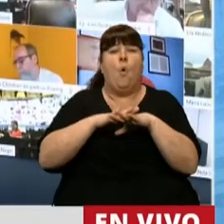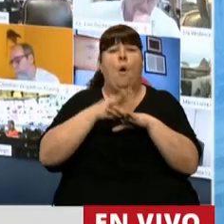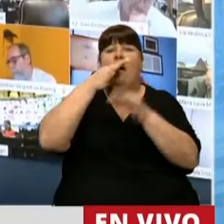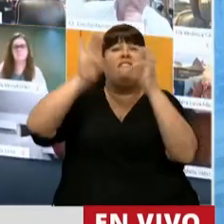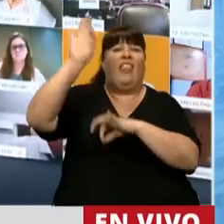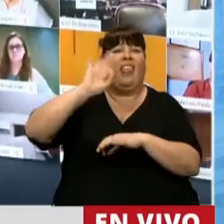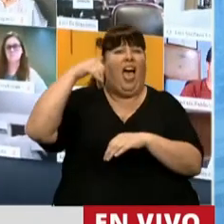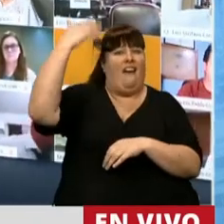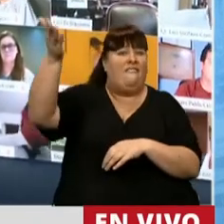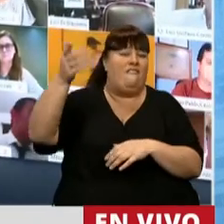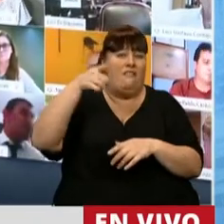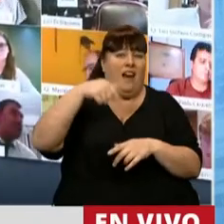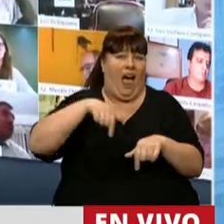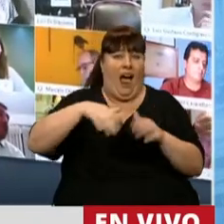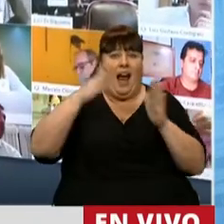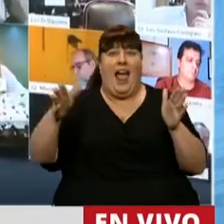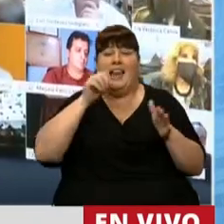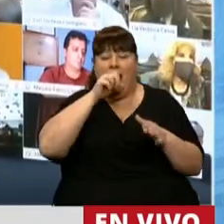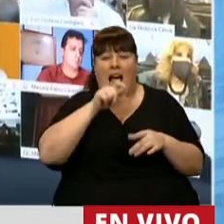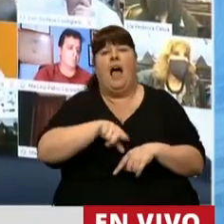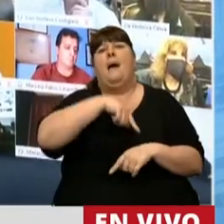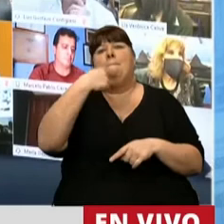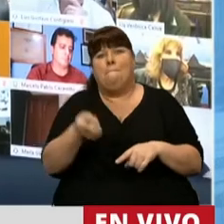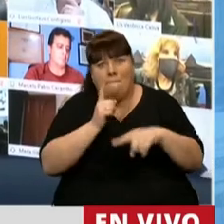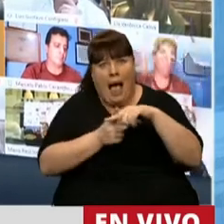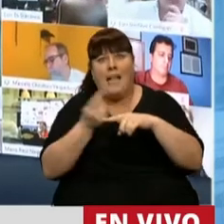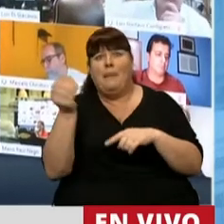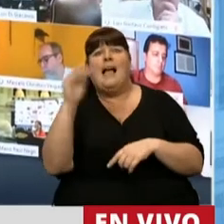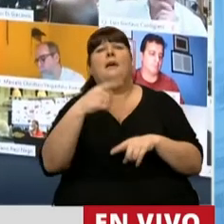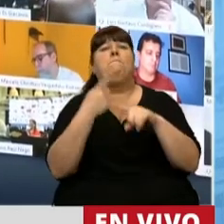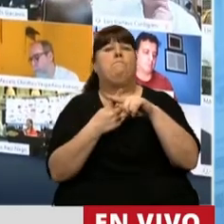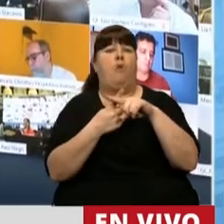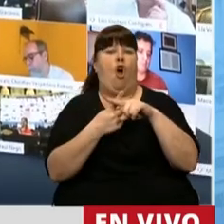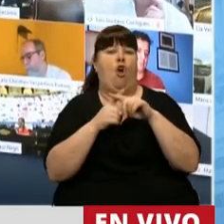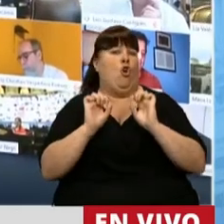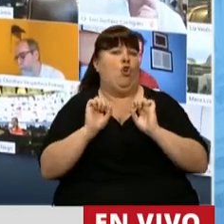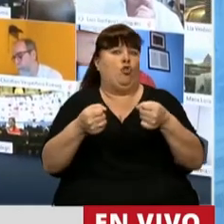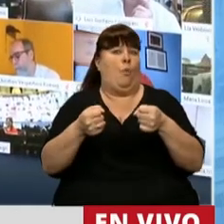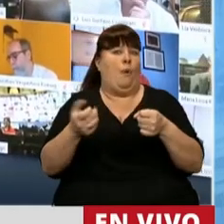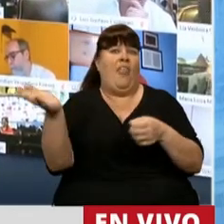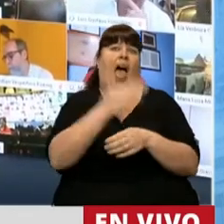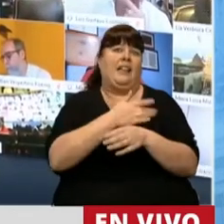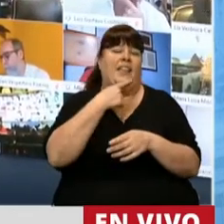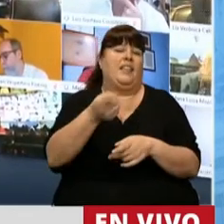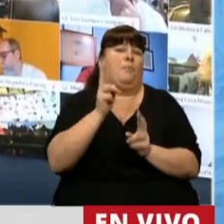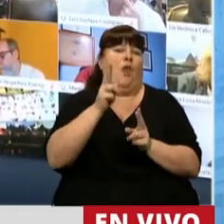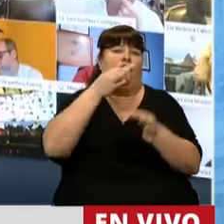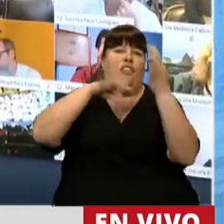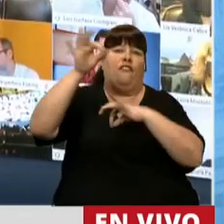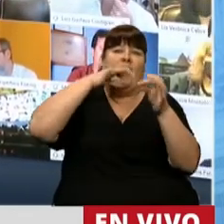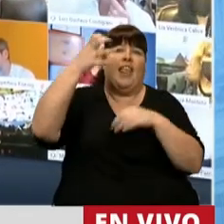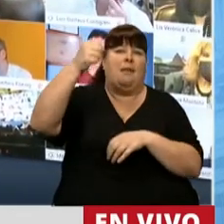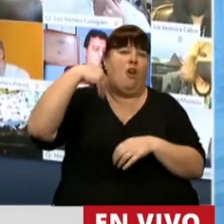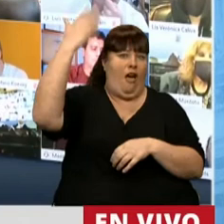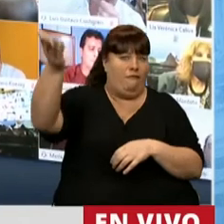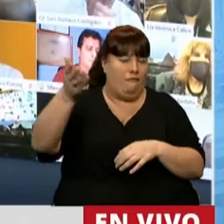exportación que estamos teniendo de naranjas y otro tanto por la suspensión anticipada también del envío de